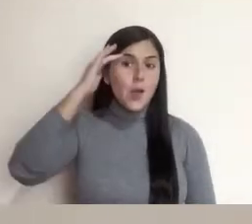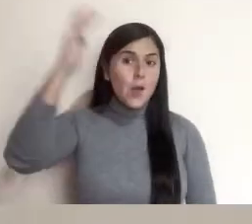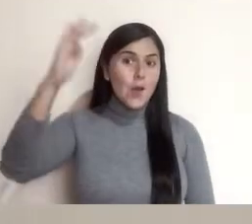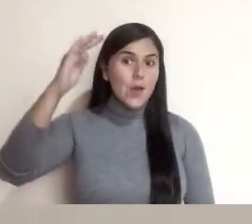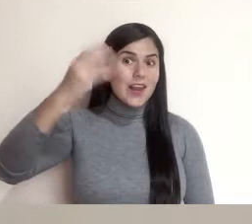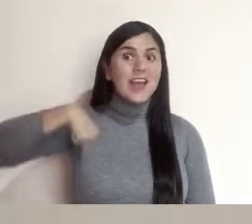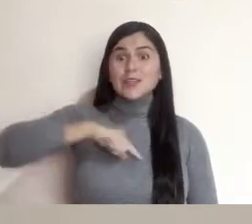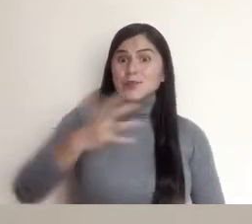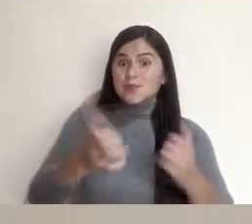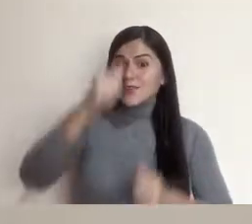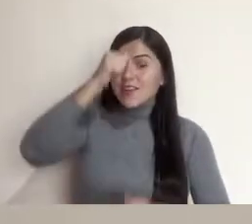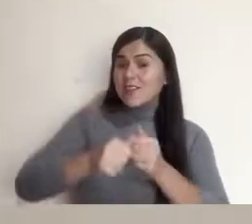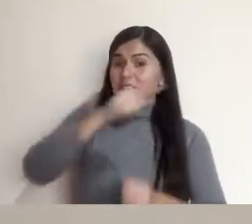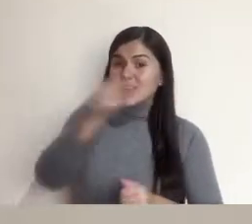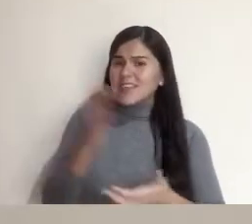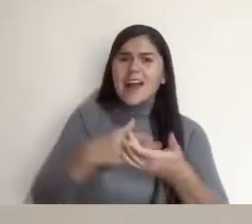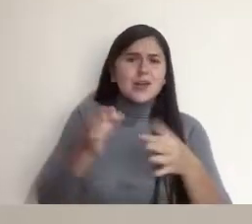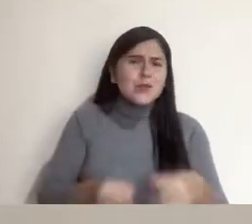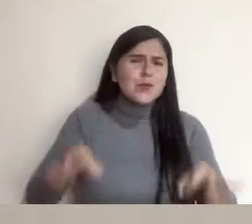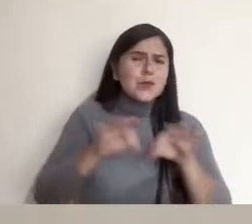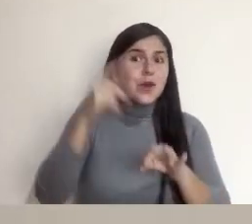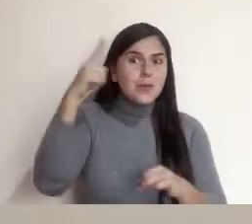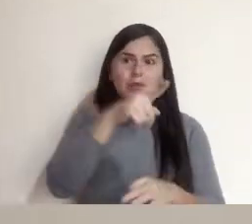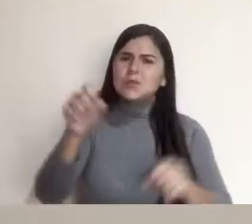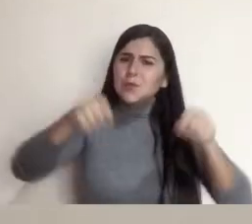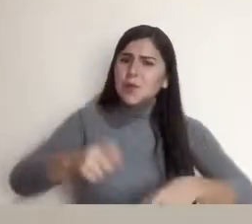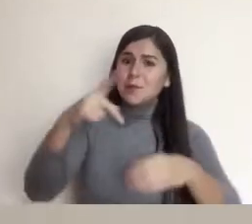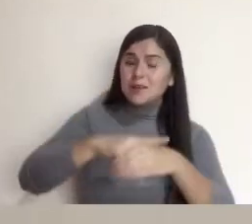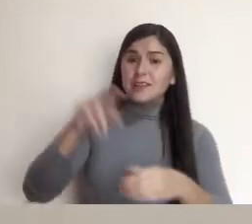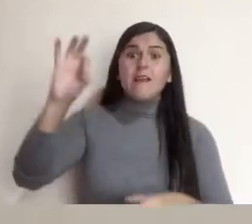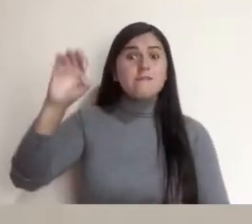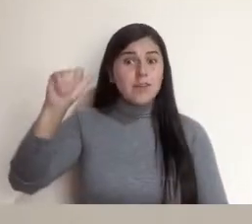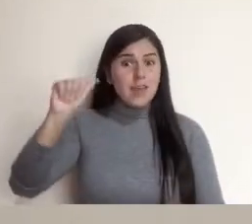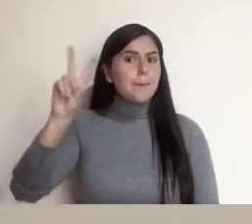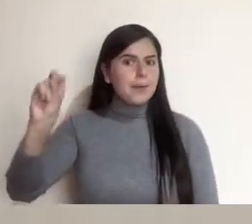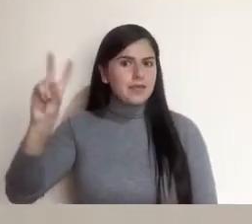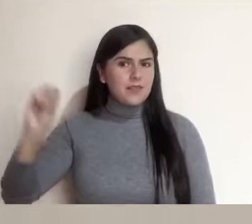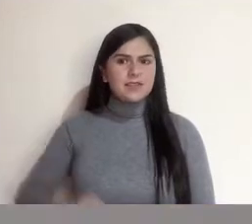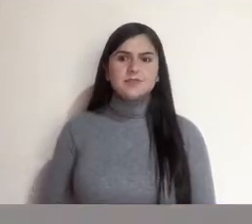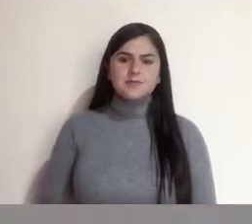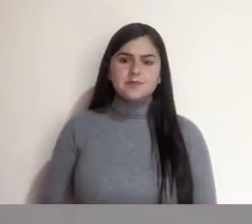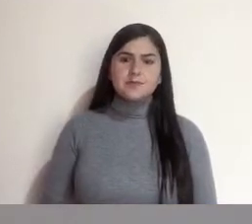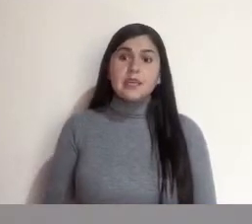Hola, queremos recordarles algo muy importante para que puedan participar en el FEA 2020. Si una persona